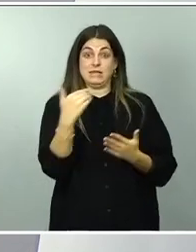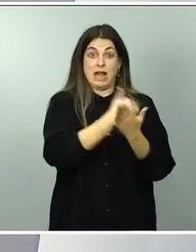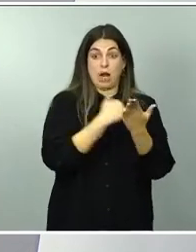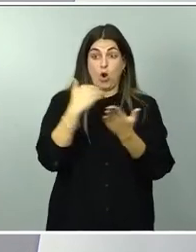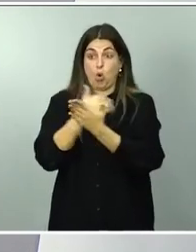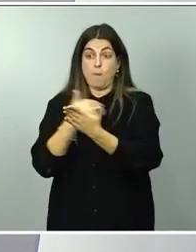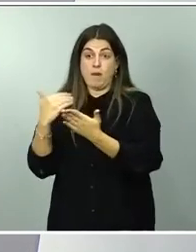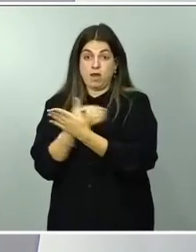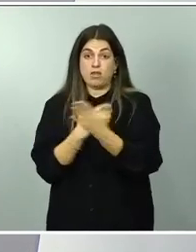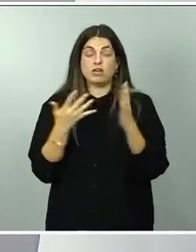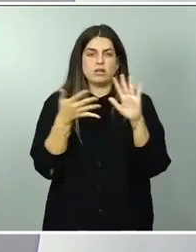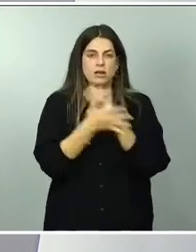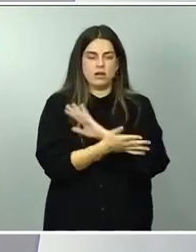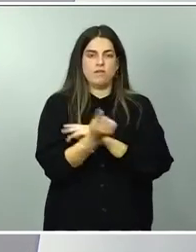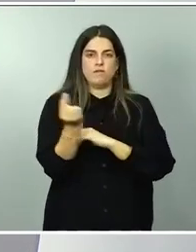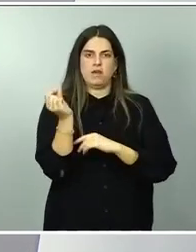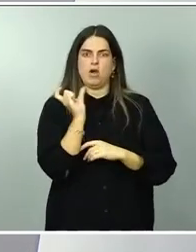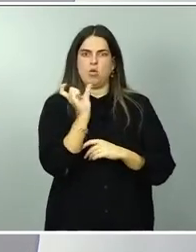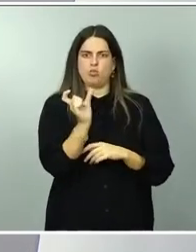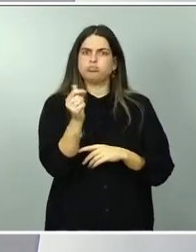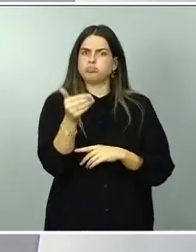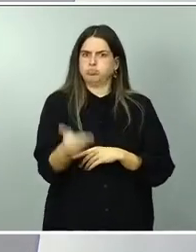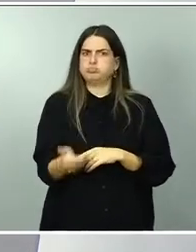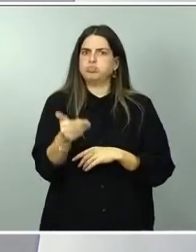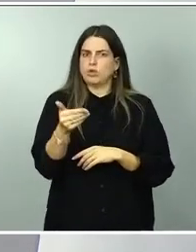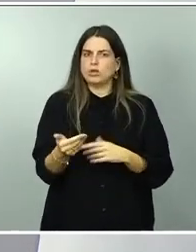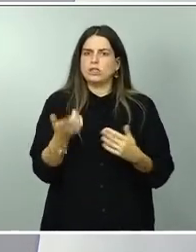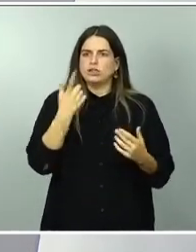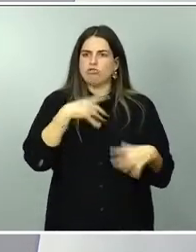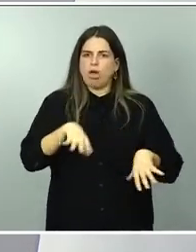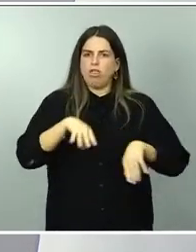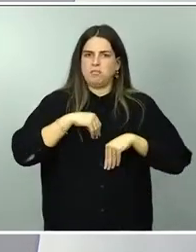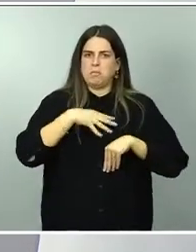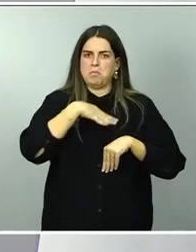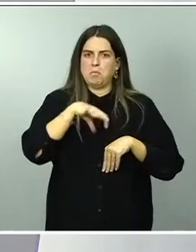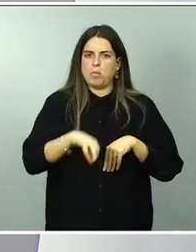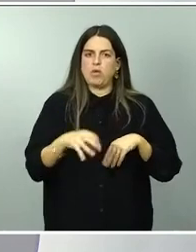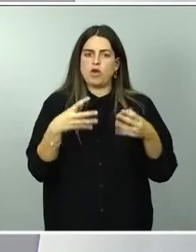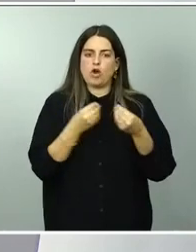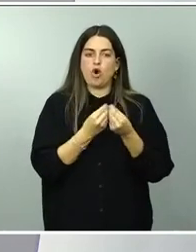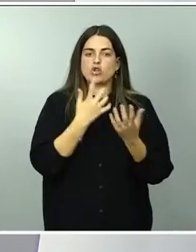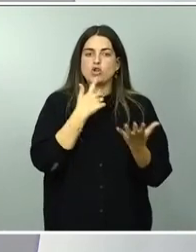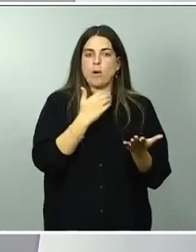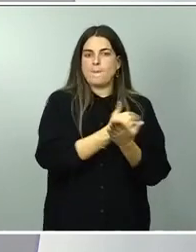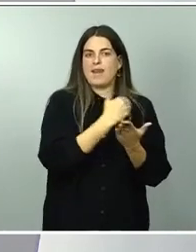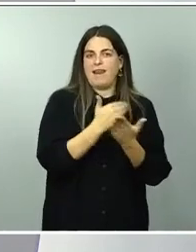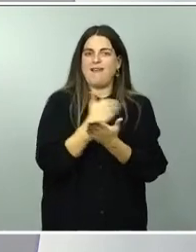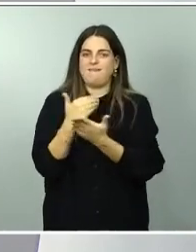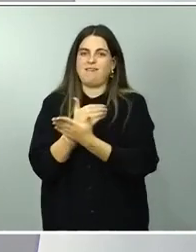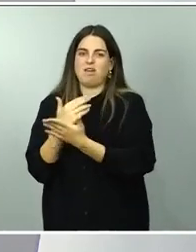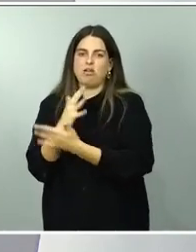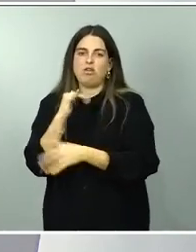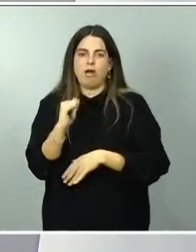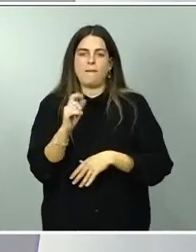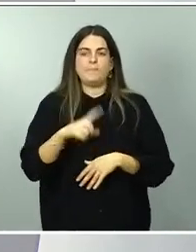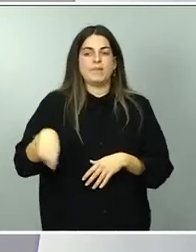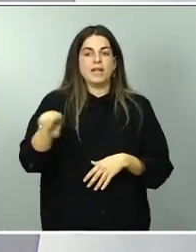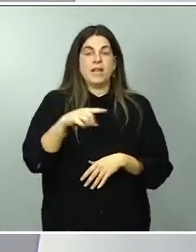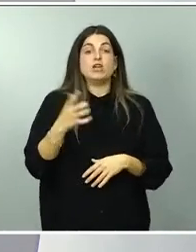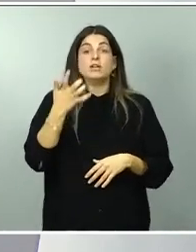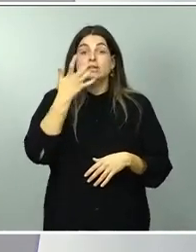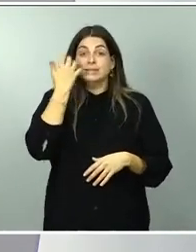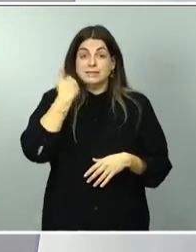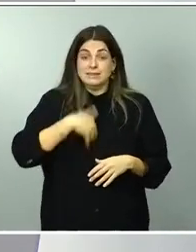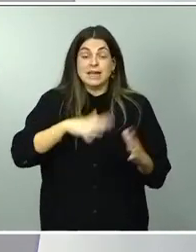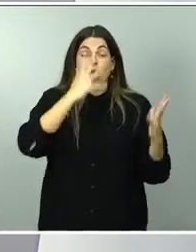bastante asumible, como ven, ante el volumen de beneficios que, bajo ningún concepto, una vez conocidas las cuentas de